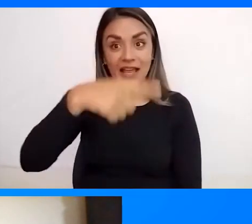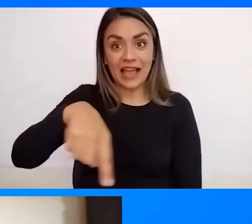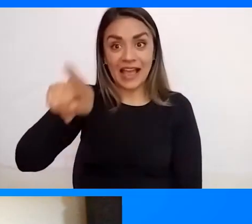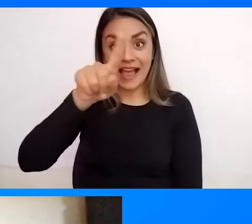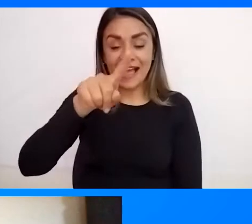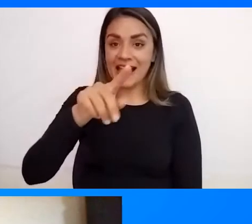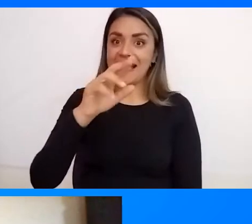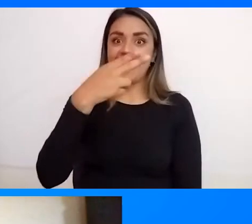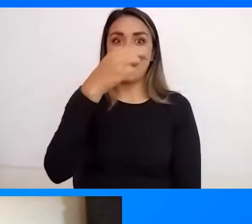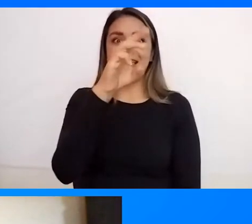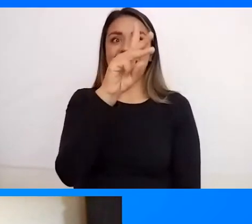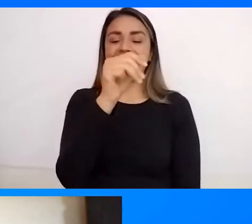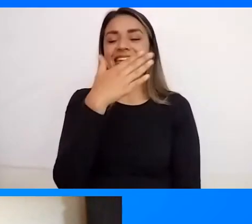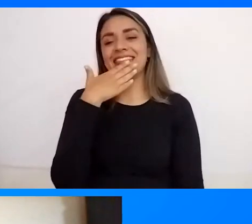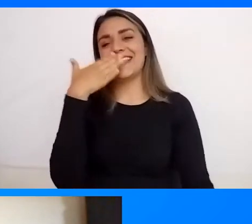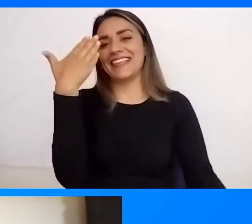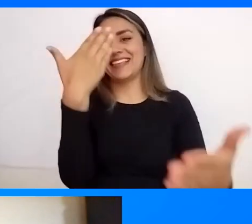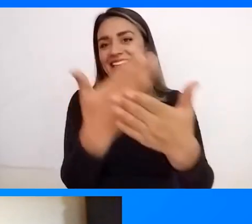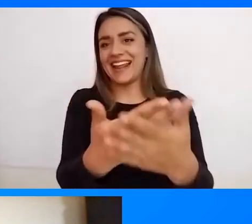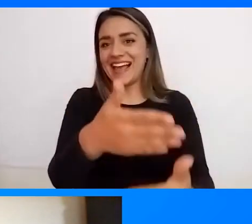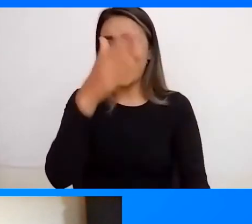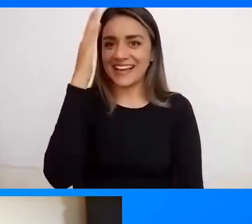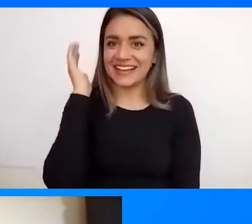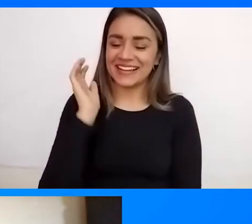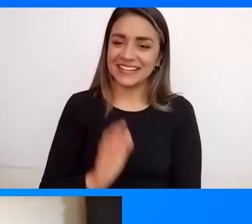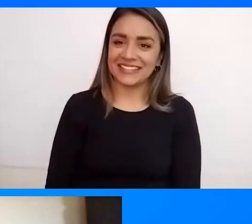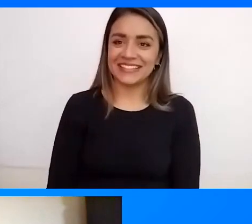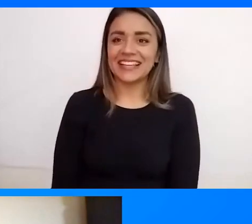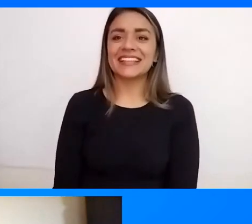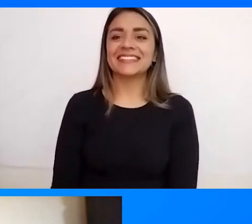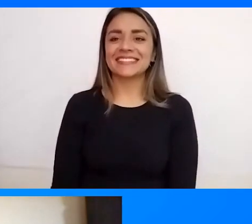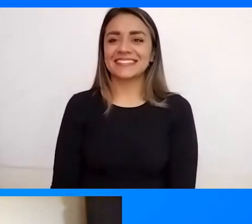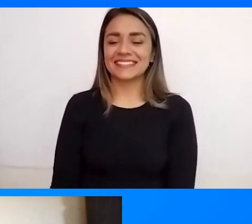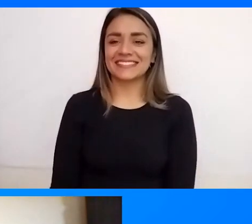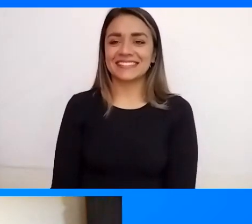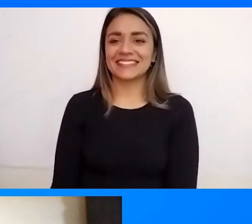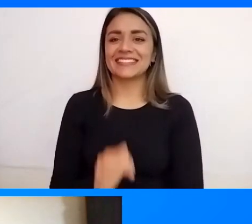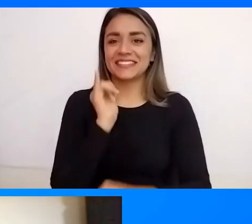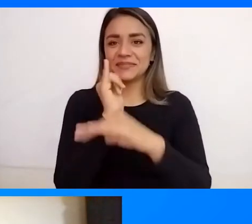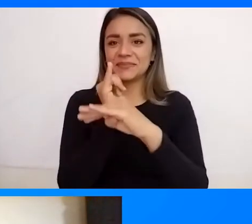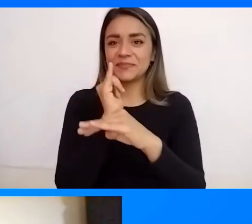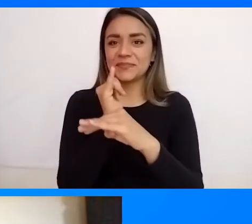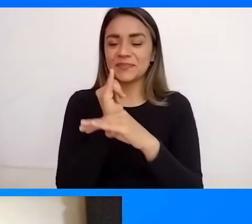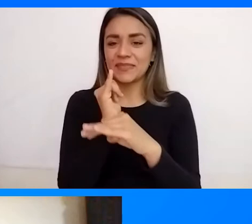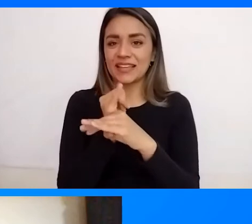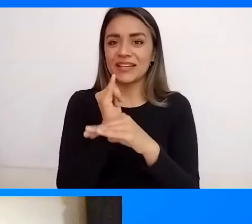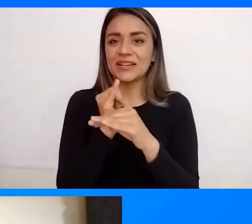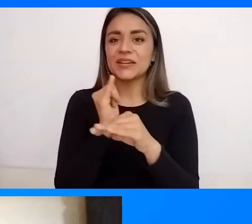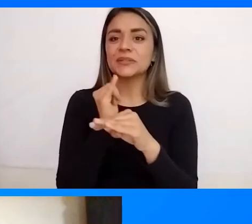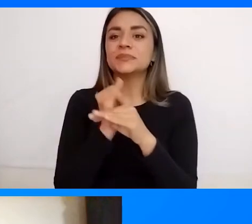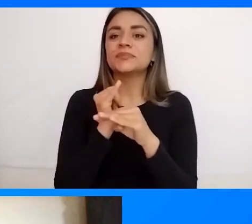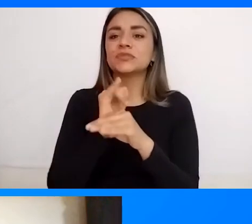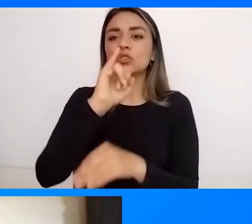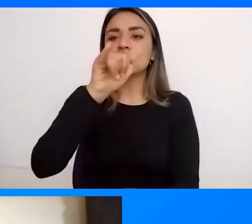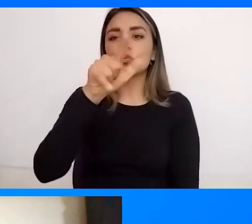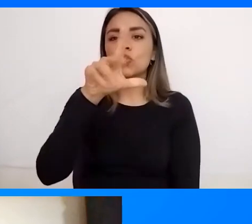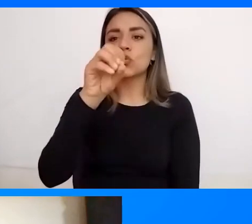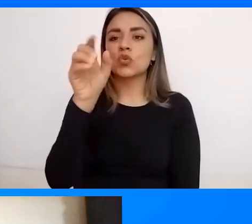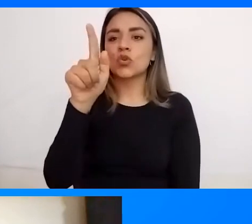Heidi Muchísimas gracias Heidi Alvarado De El Instituto Tecnico Julio Flores Muchísimas gracias